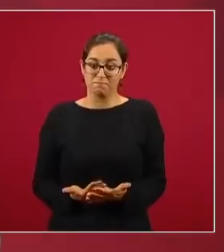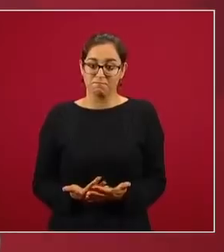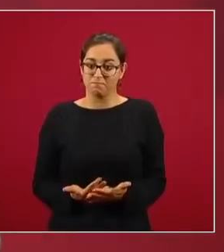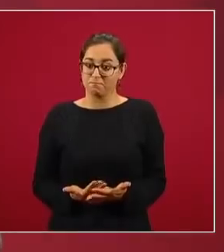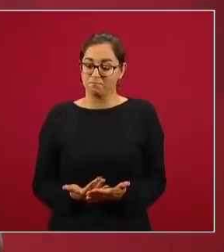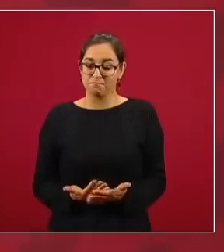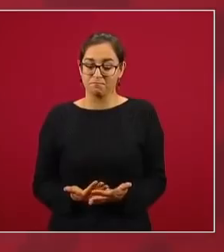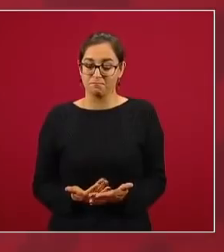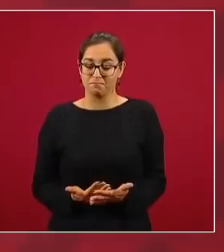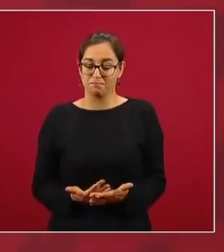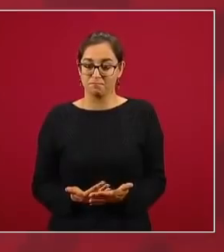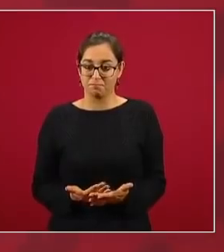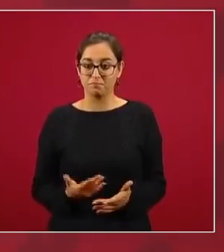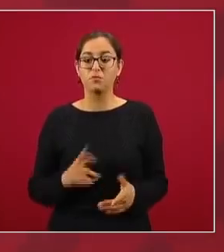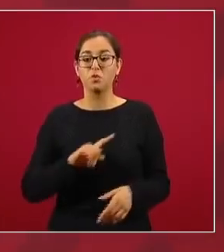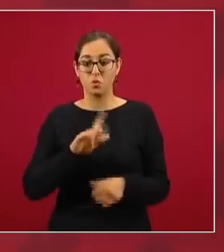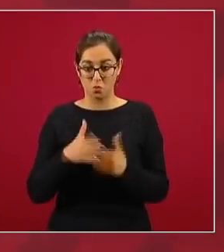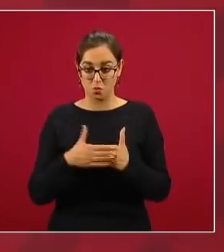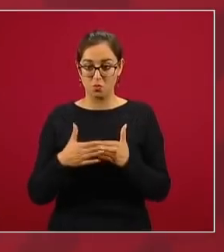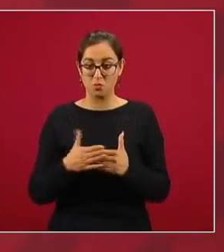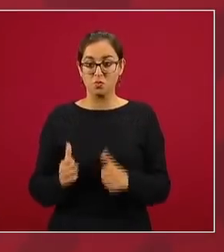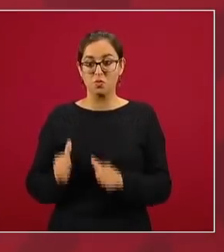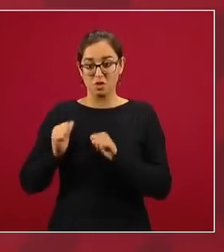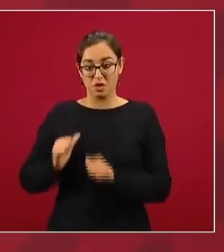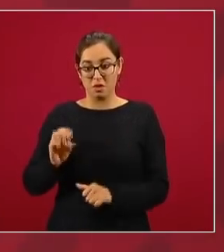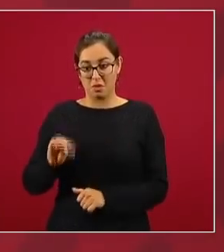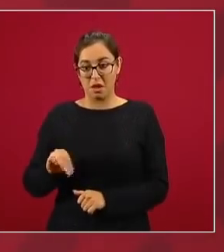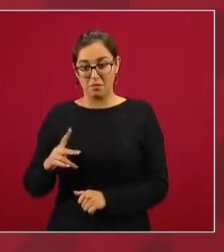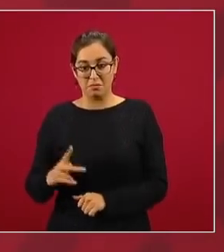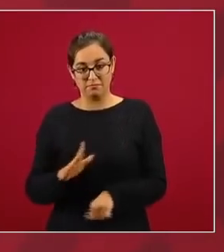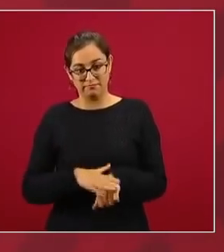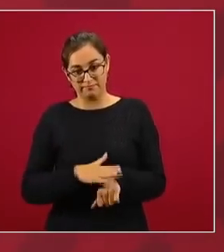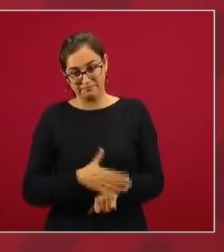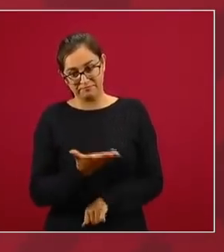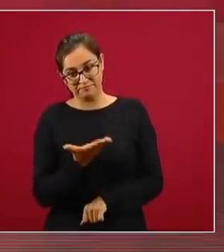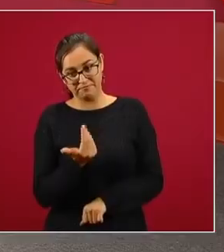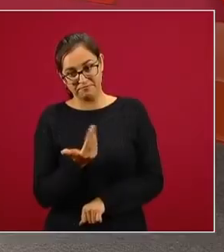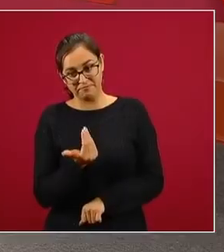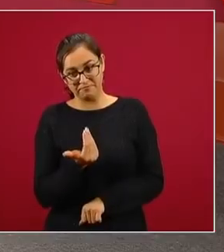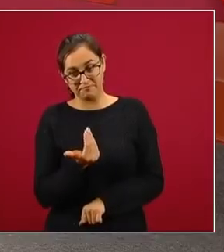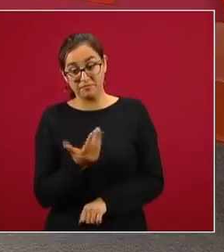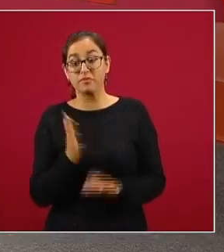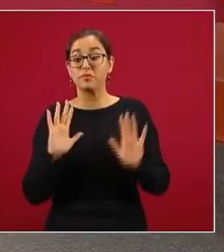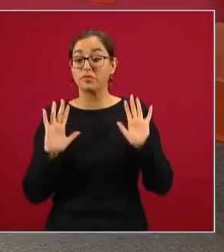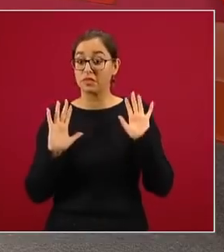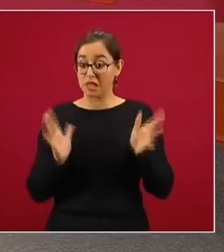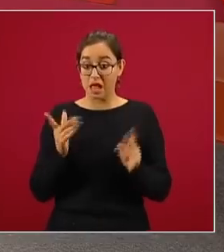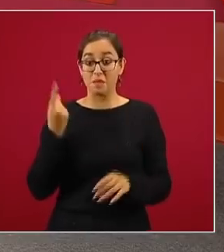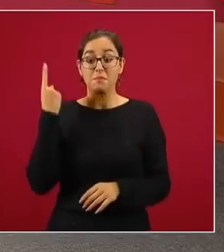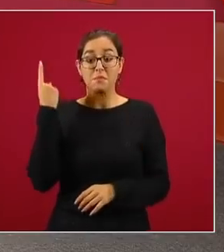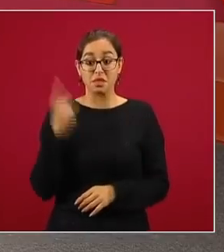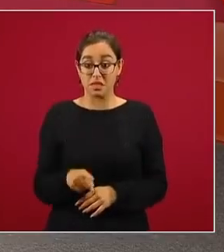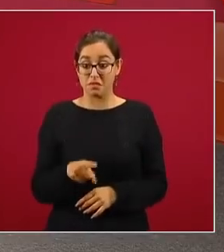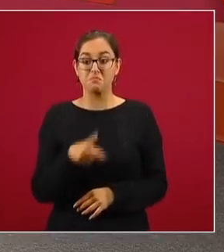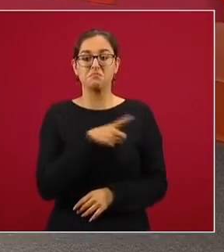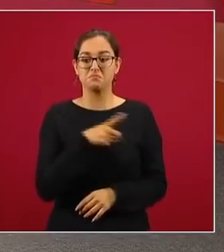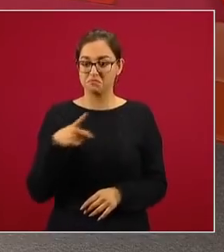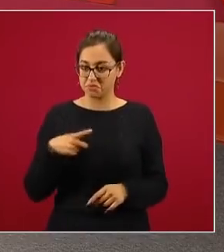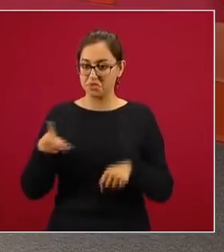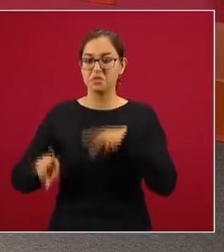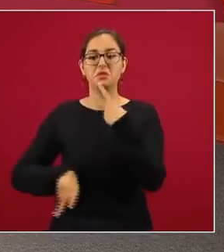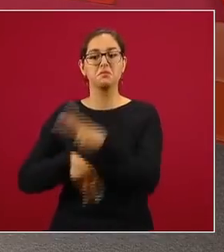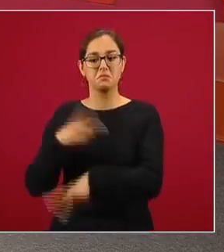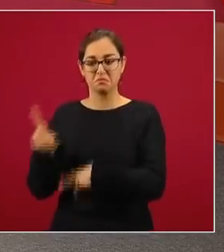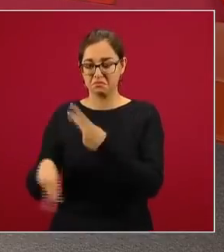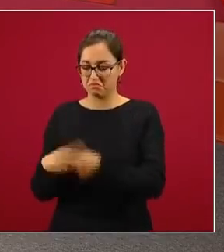llamados por el Ministerio Público y tienen instrucciones de presentarse y